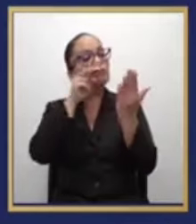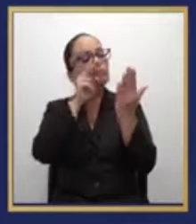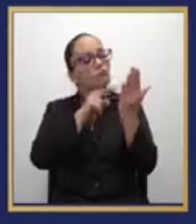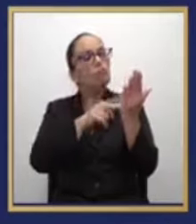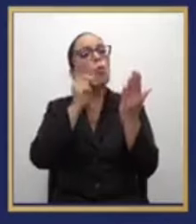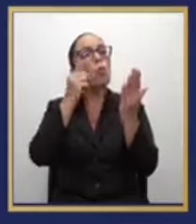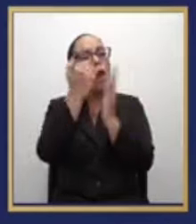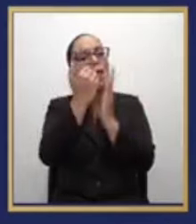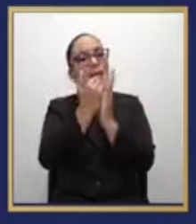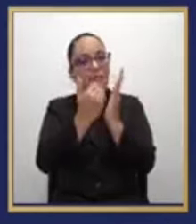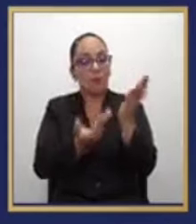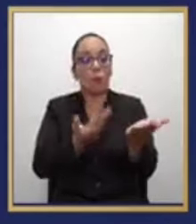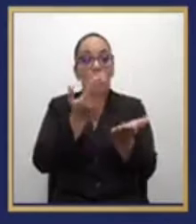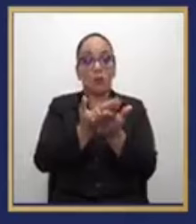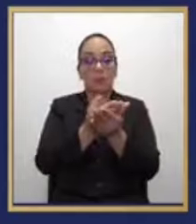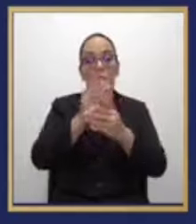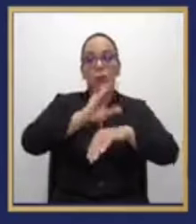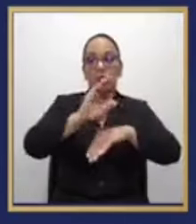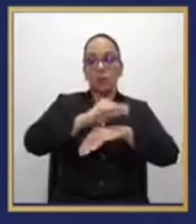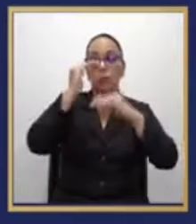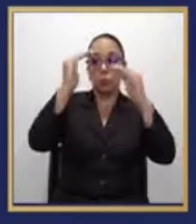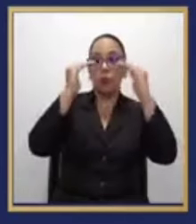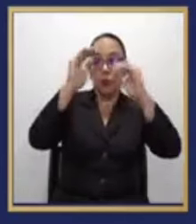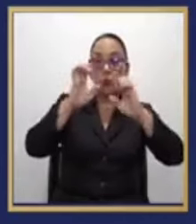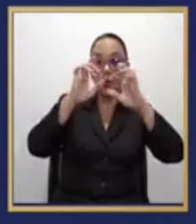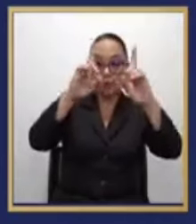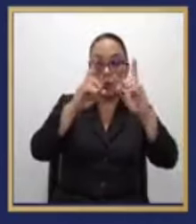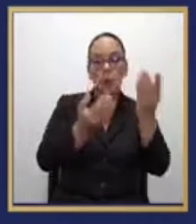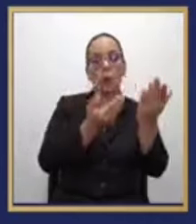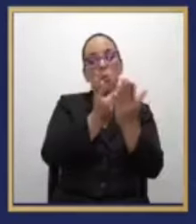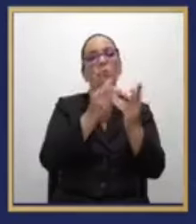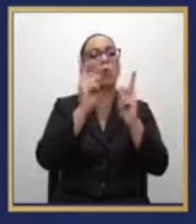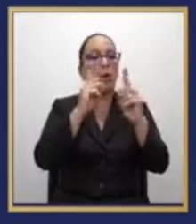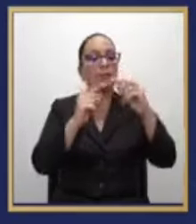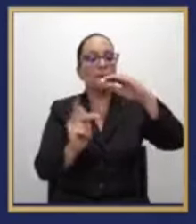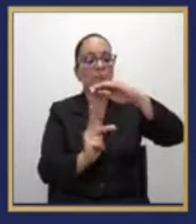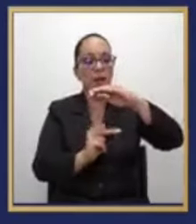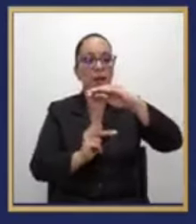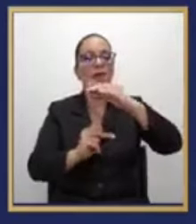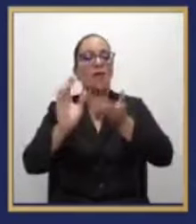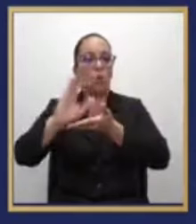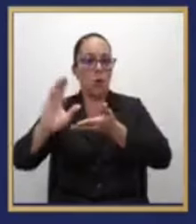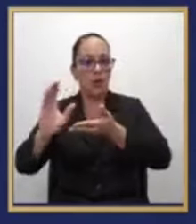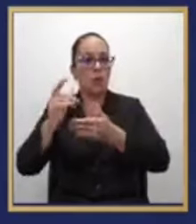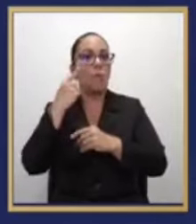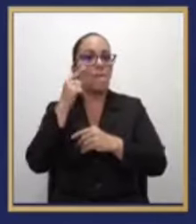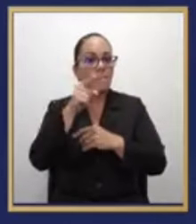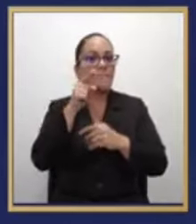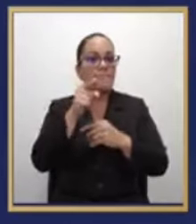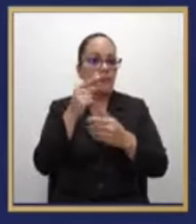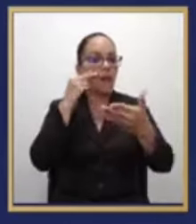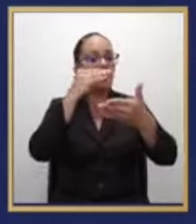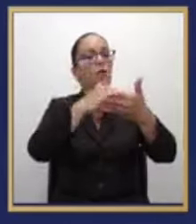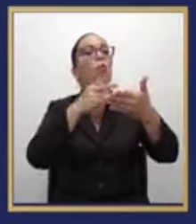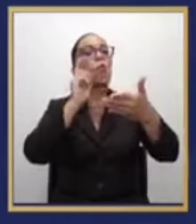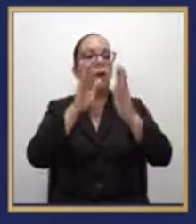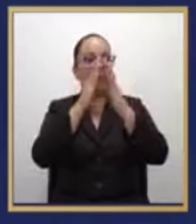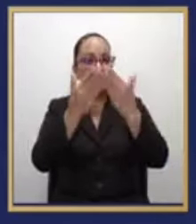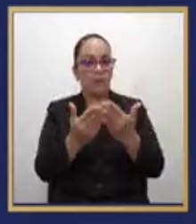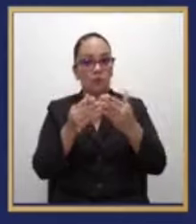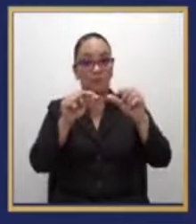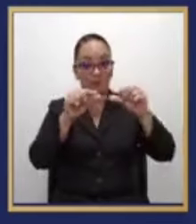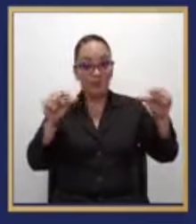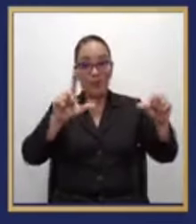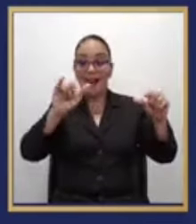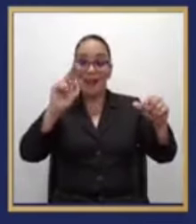propuesta por el Consejo Superior de Educación para primaria y secundaria y se puede acceder a la lista en el siguiente enlace que